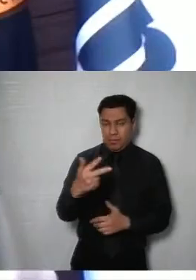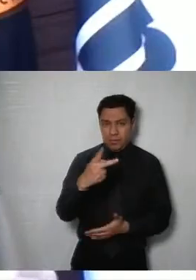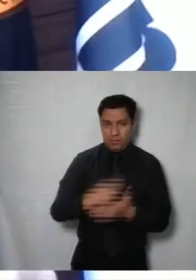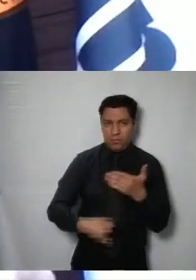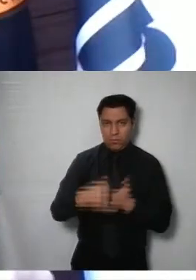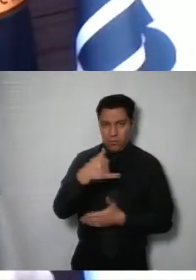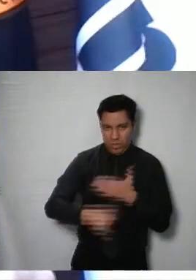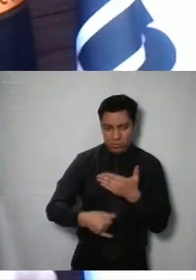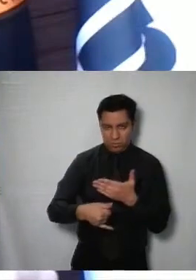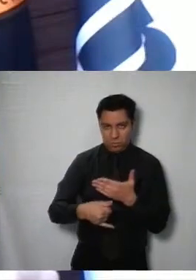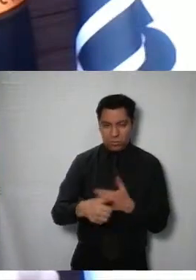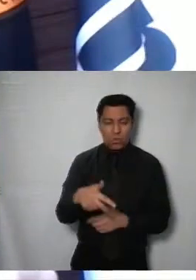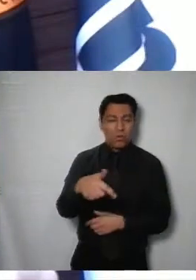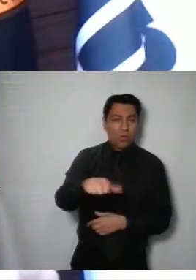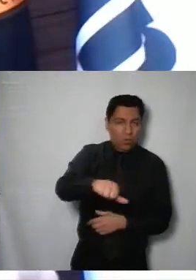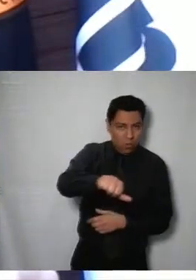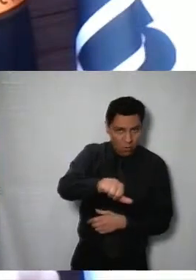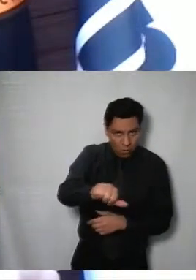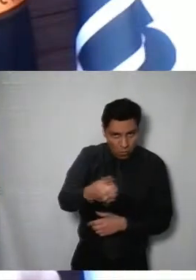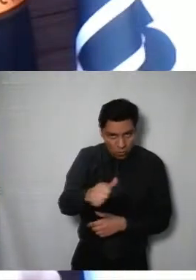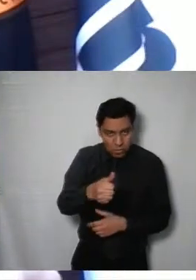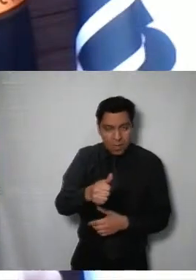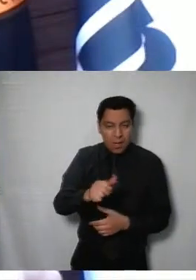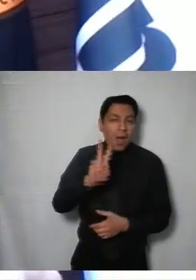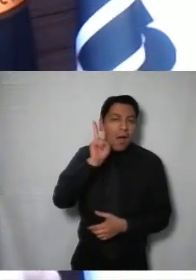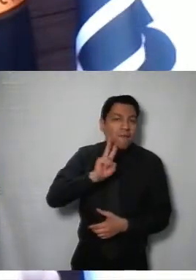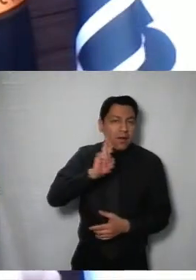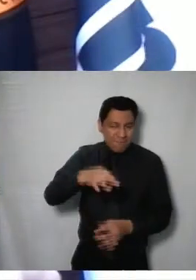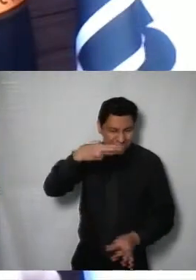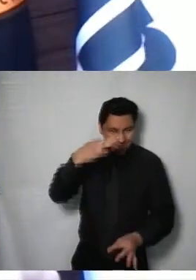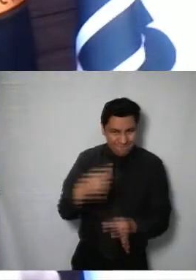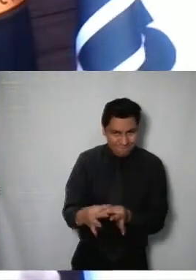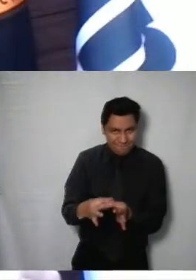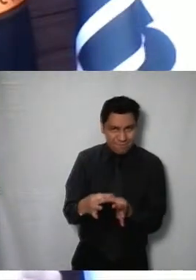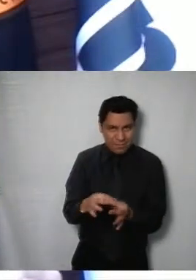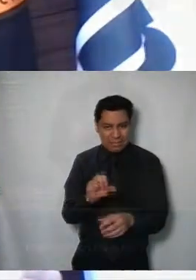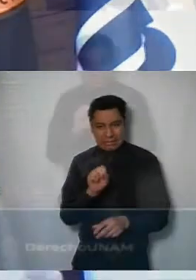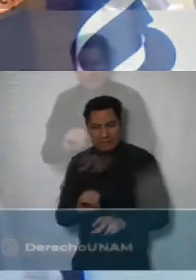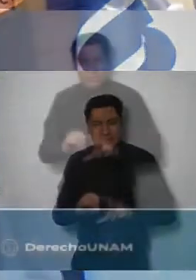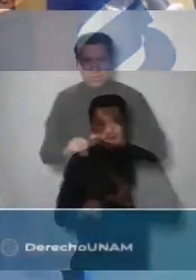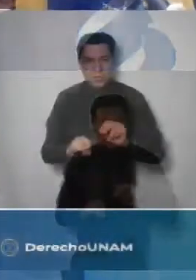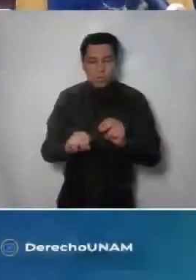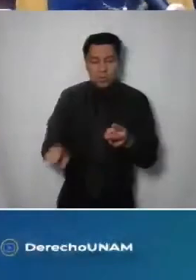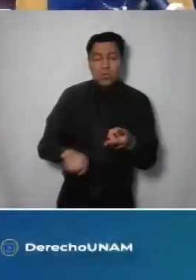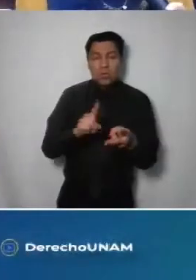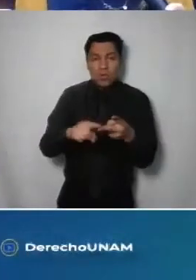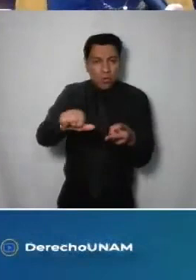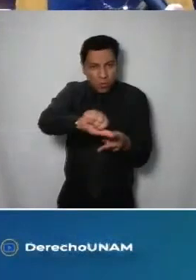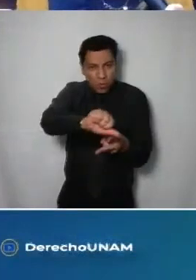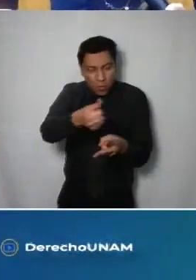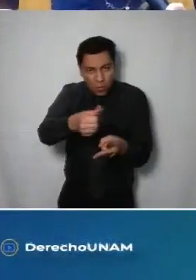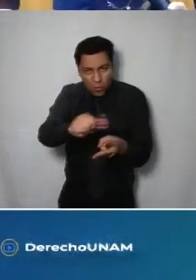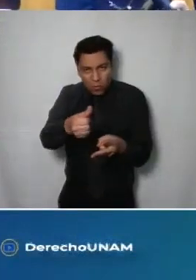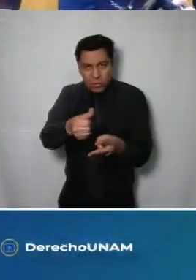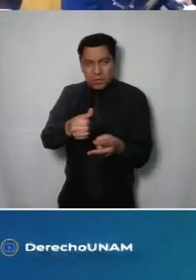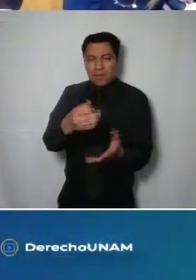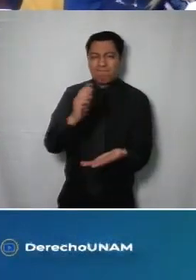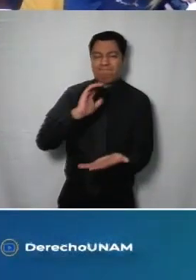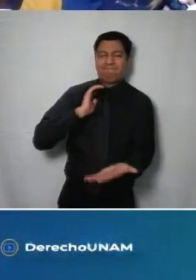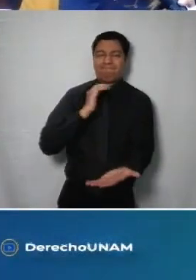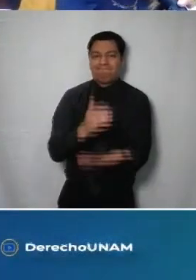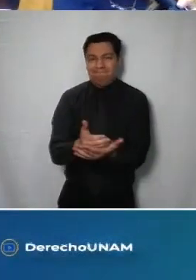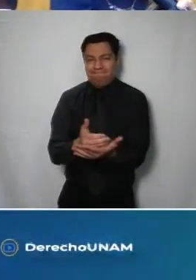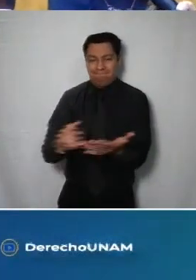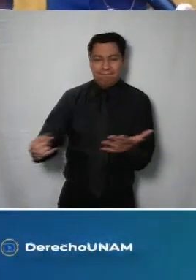proyectos de resolución 11 con el sentido de confirmar y 2 con el sentido de confirmar y sobreseer lo relativo a los requerimientos novedosos